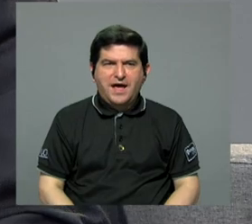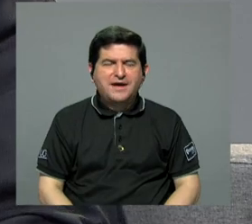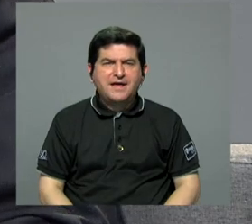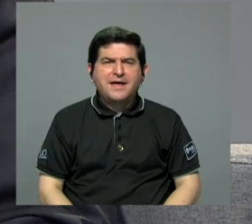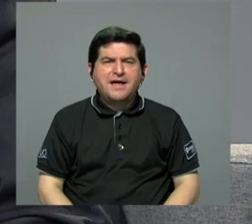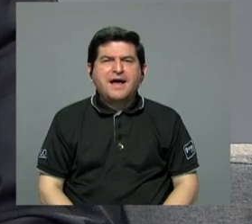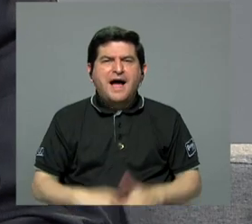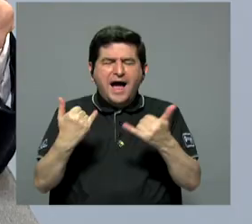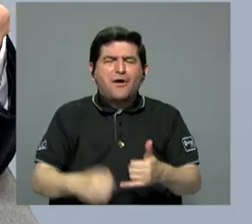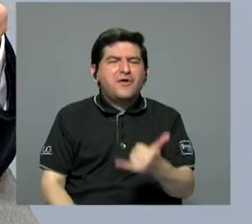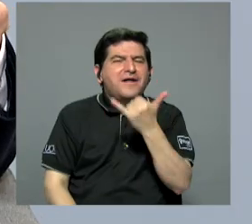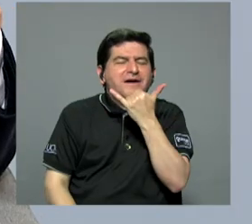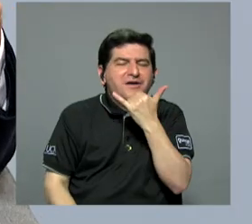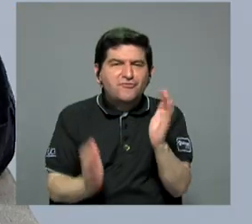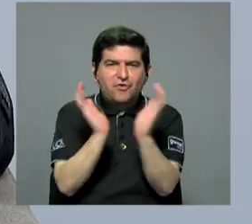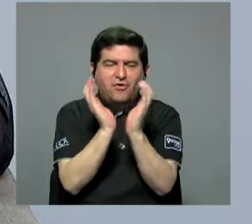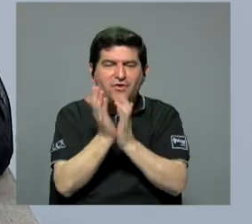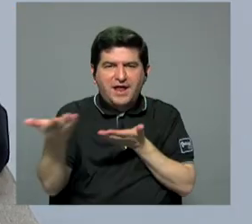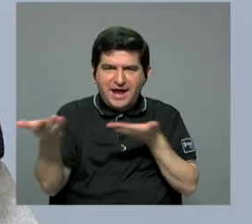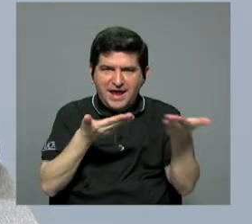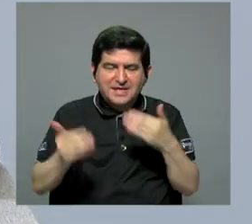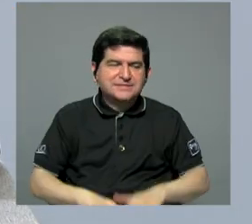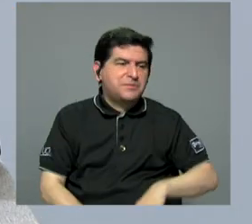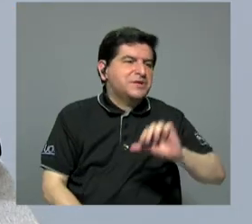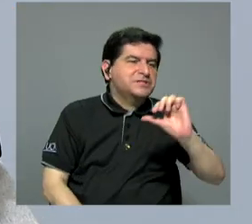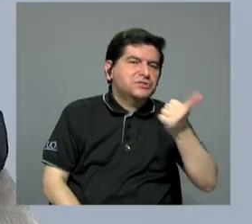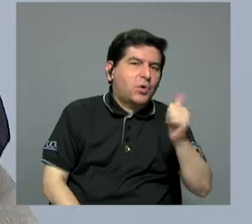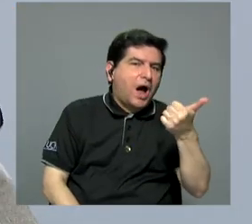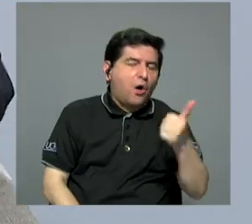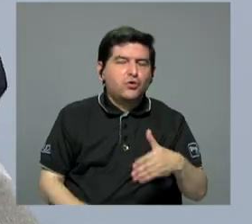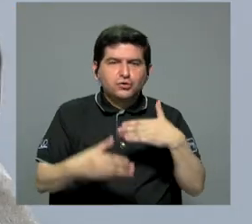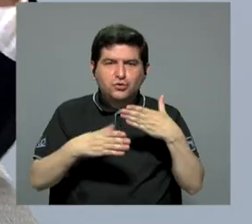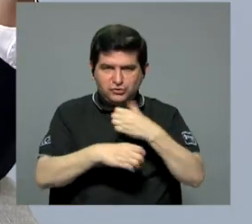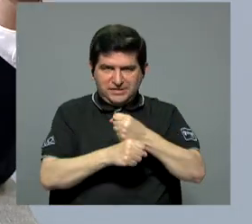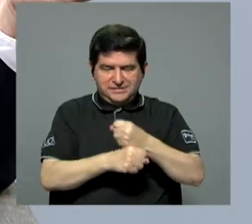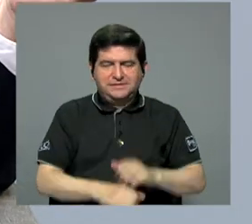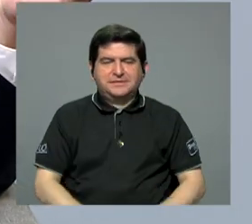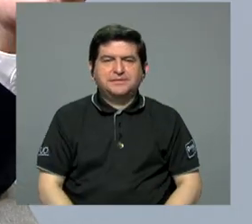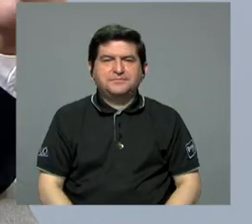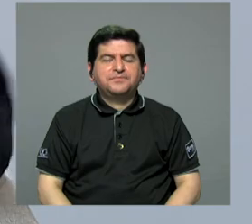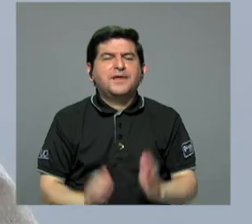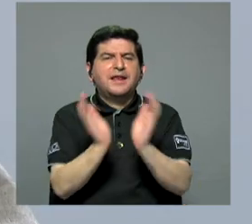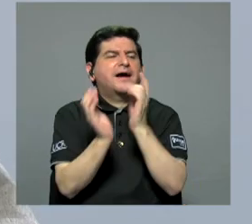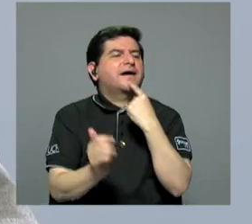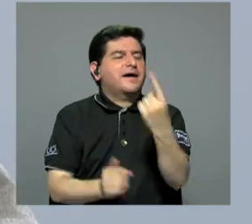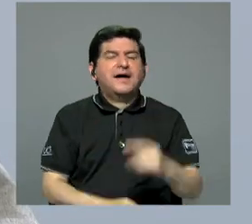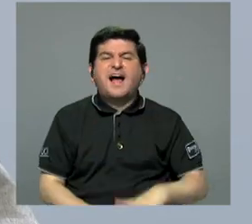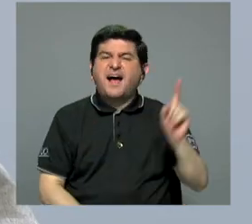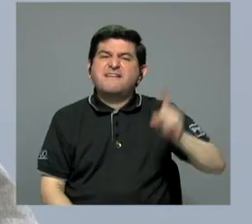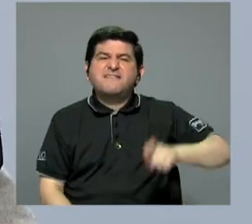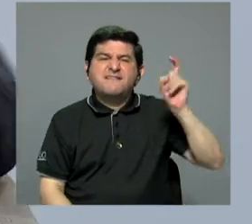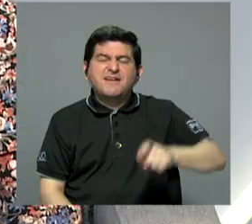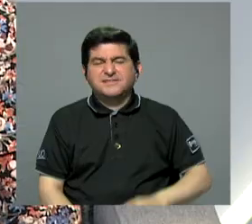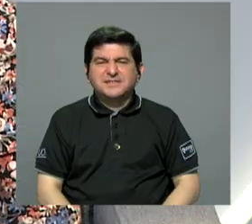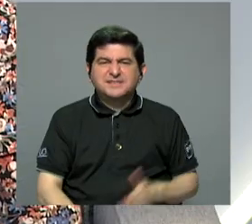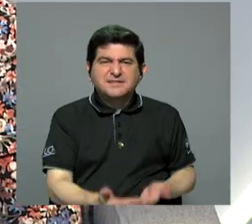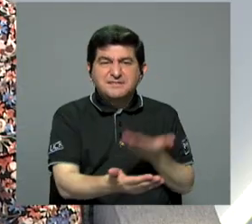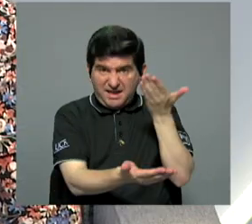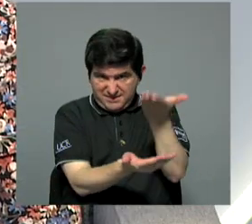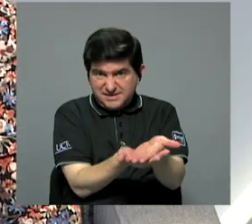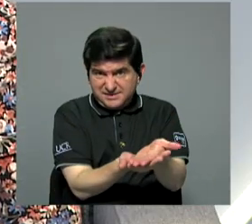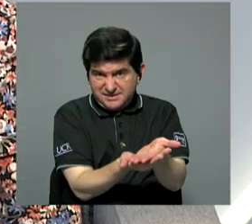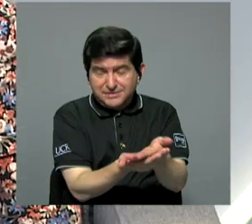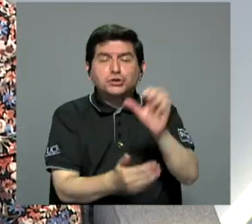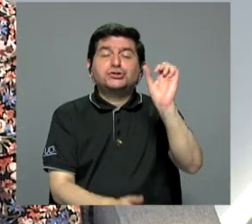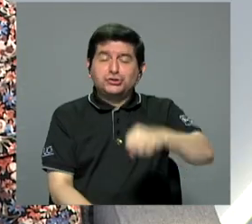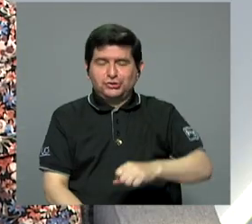de defecto la caja en este momento cuando hablamos de servicios a terceros? Ah. La caja saca a decir, bueno, necesito... A licitación. Sí,